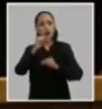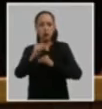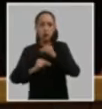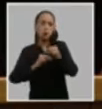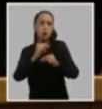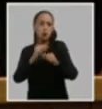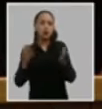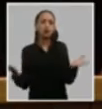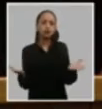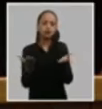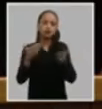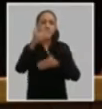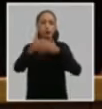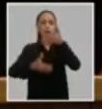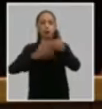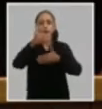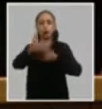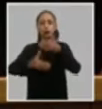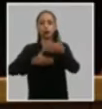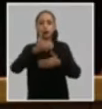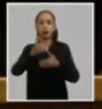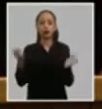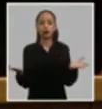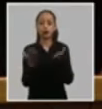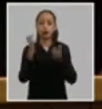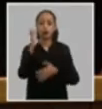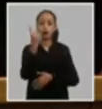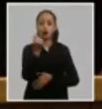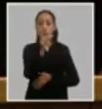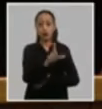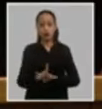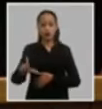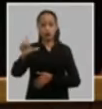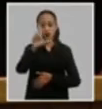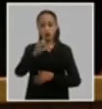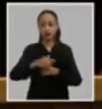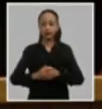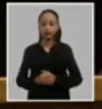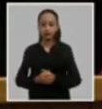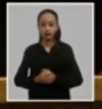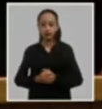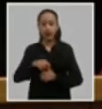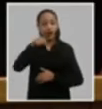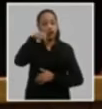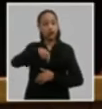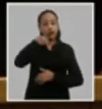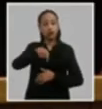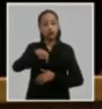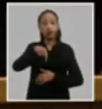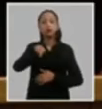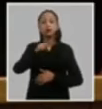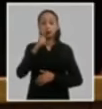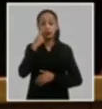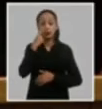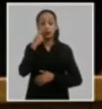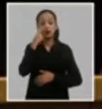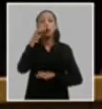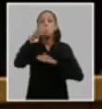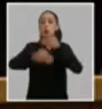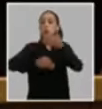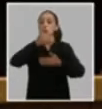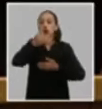avanza en el proceso de desarrollo económico y social la actualización del modelo es un proceso